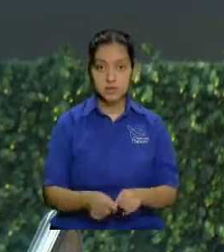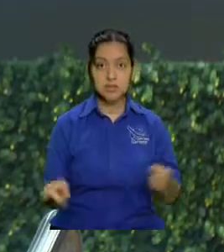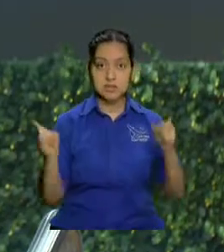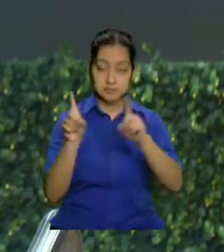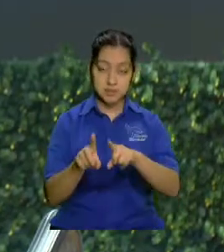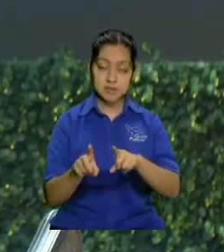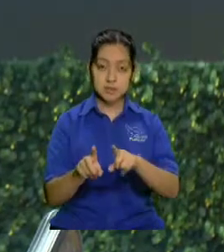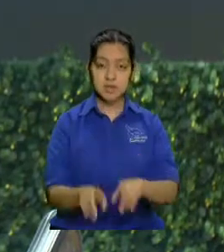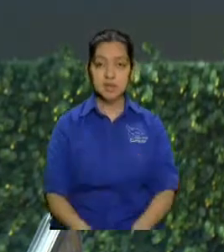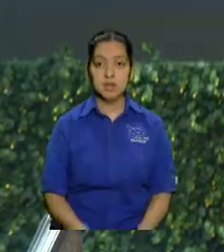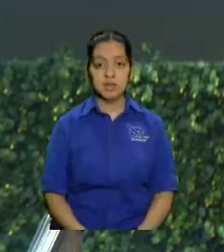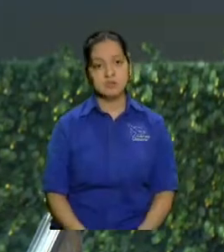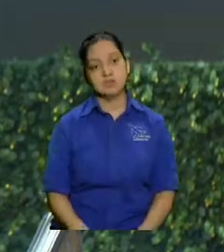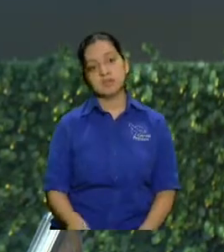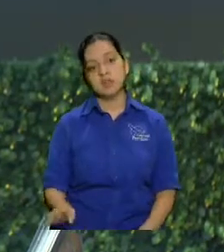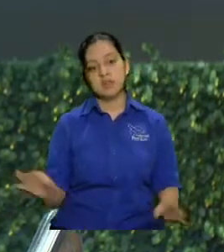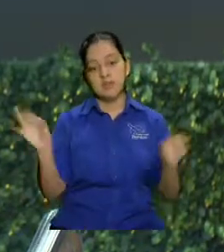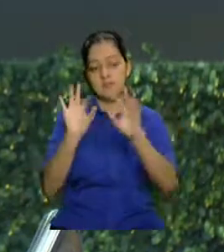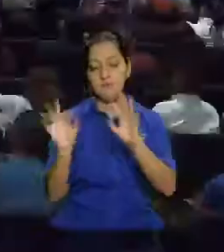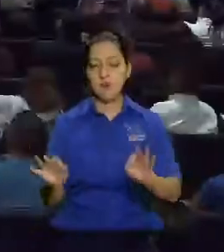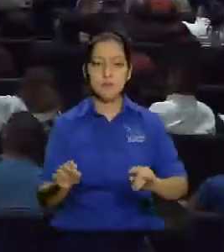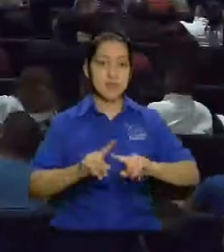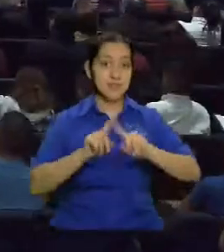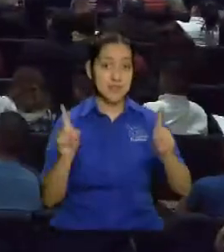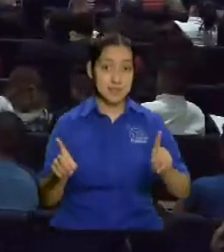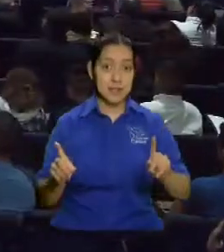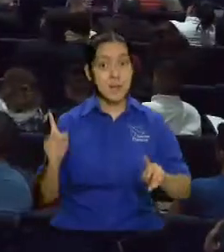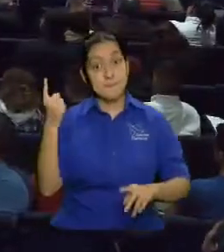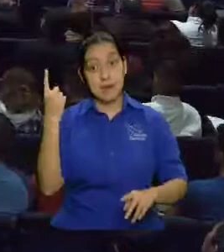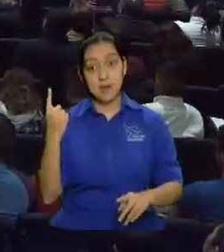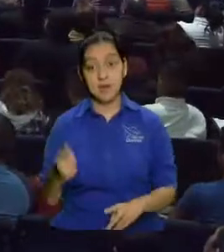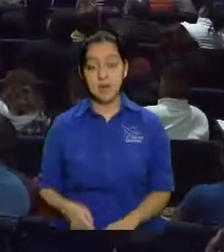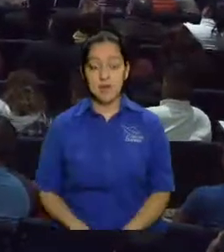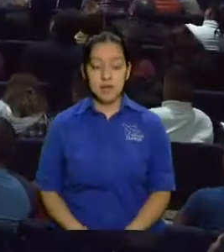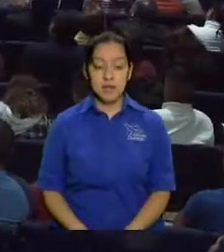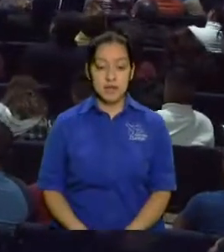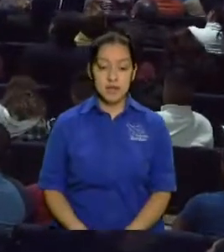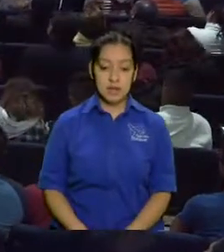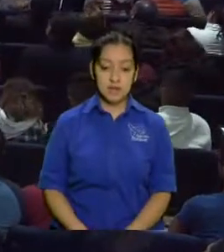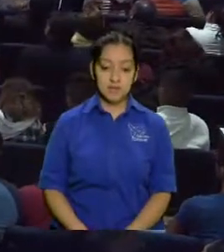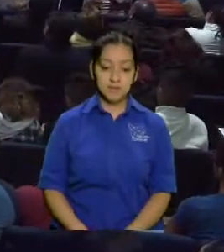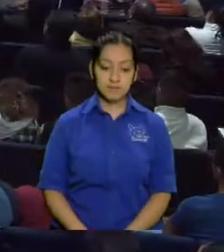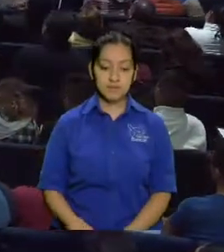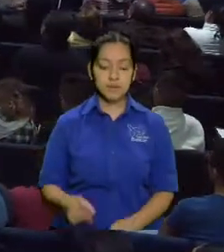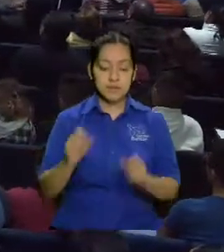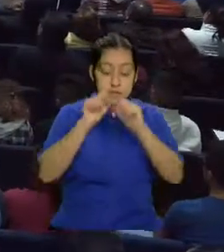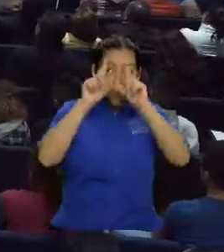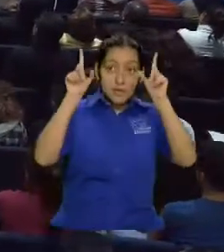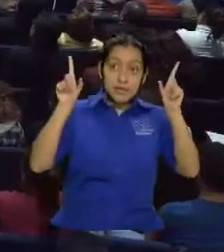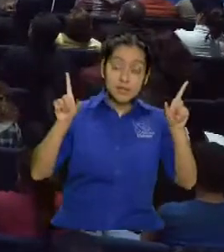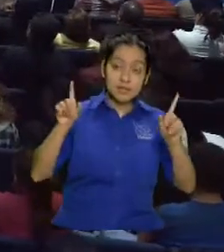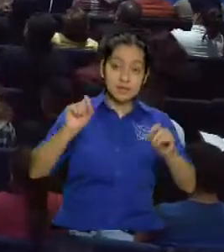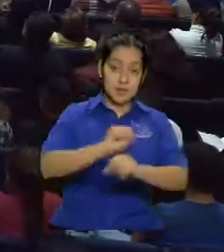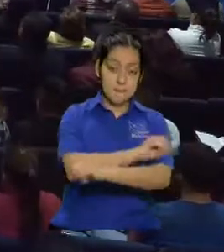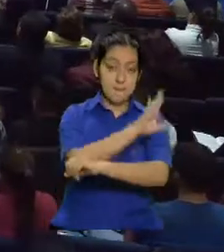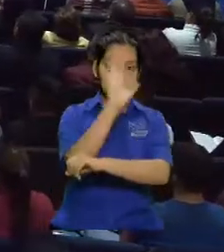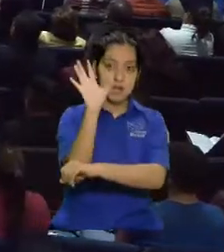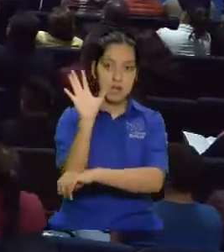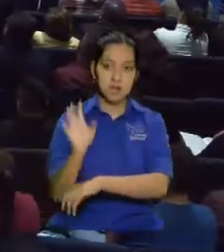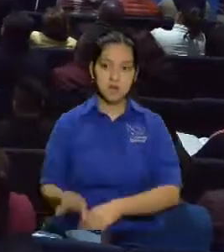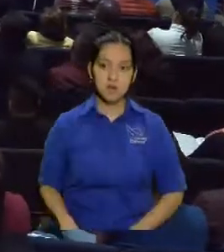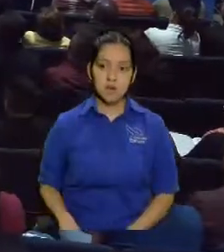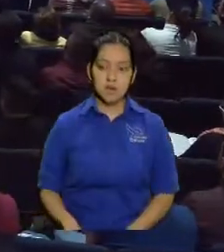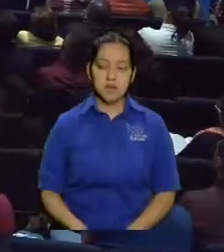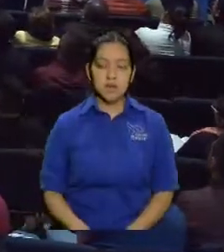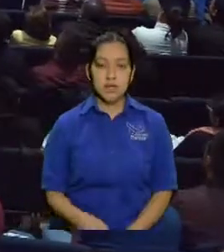a otro nivel para empezar se levantan bien temprano y no sé cuántas horas pasan en el bus se duermen los muchachitos en el bus y